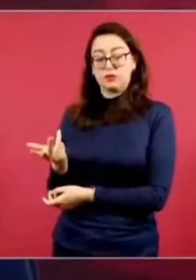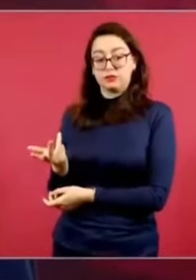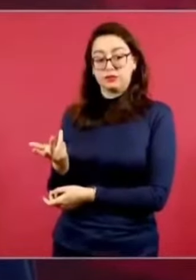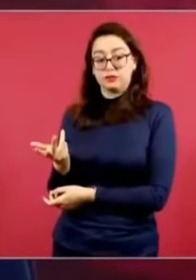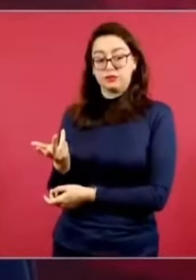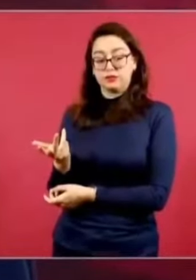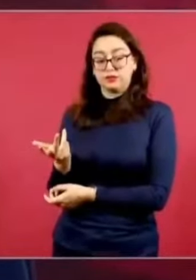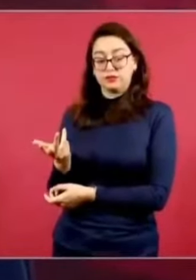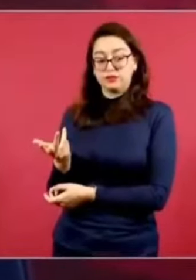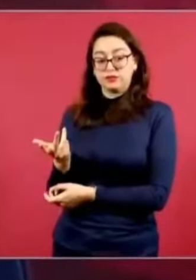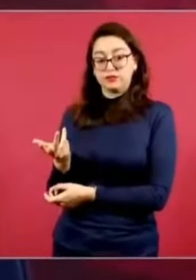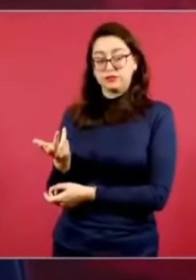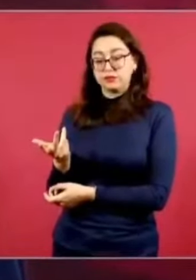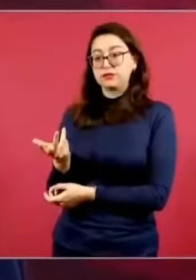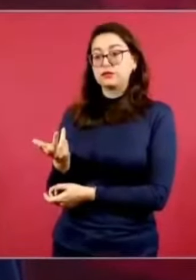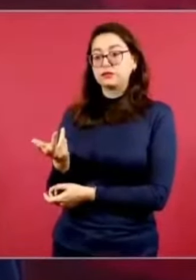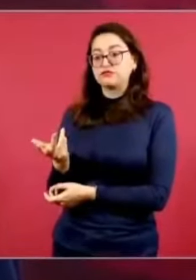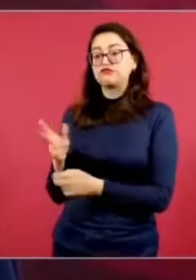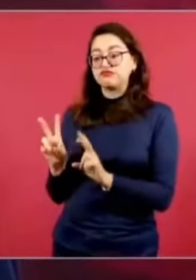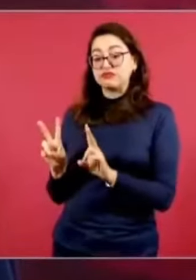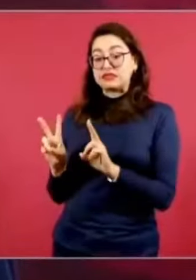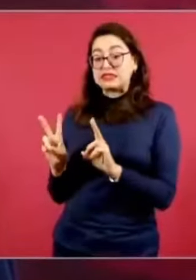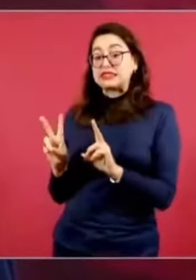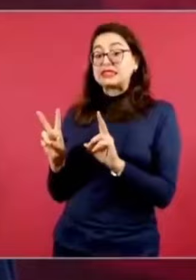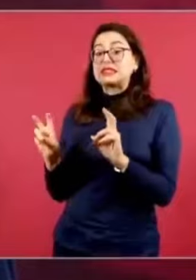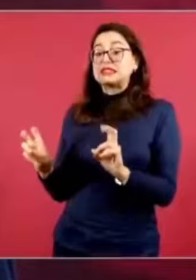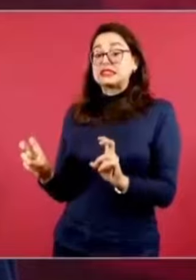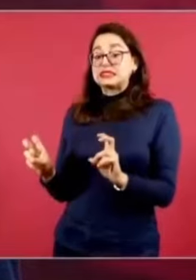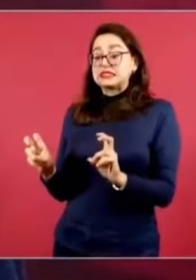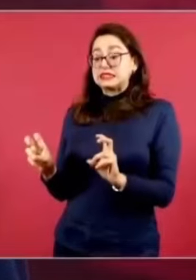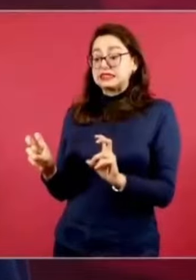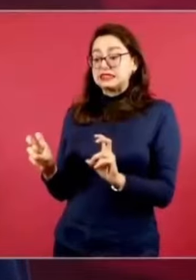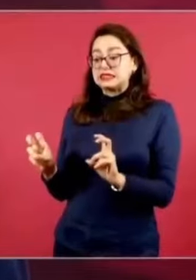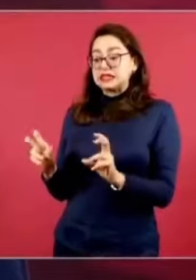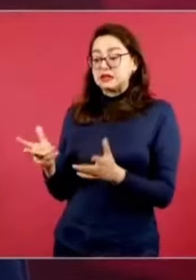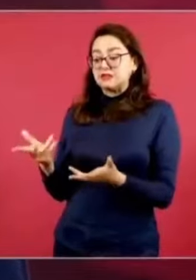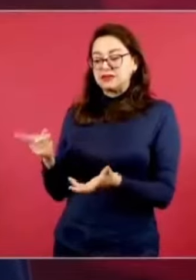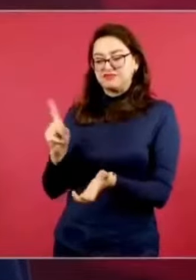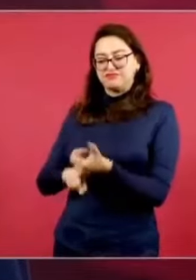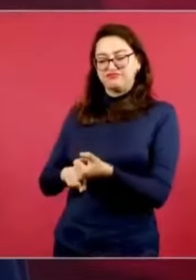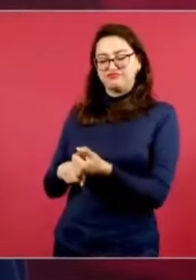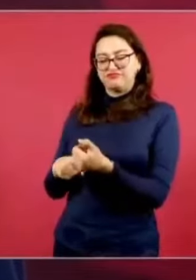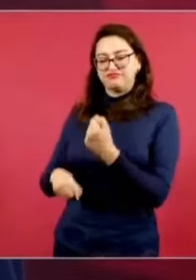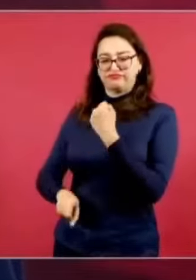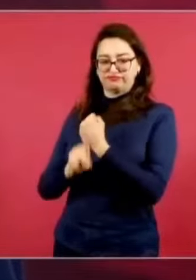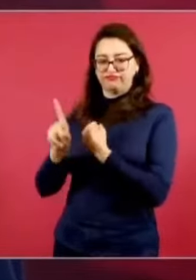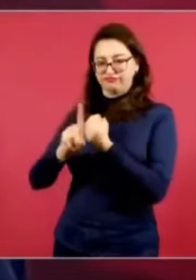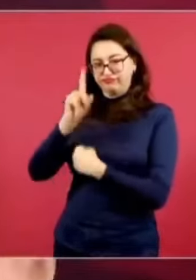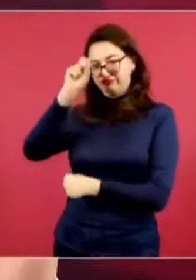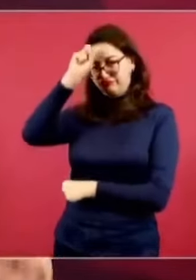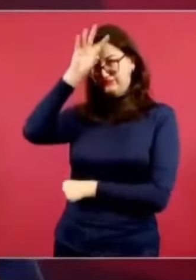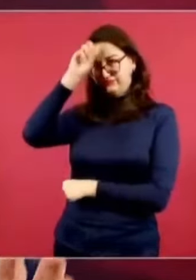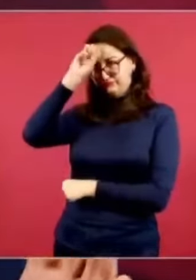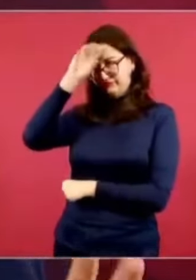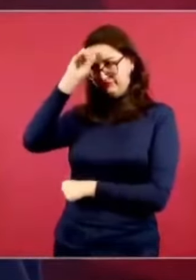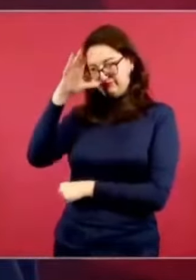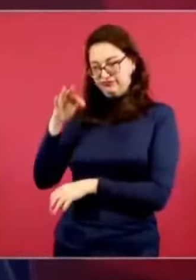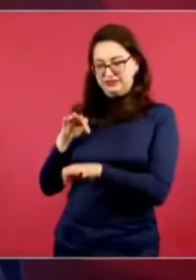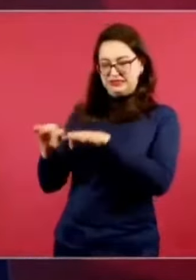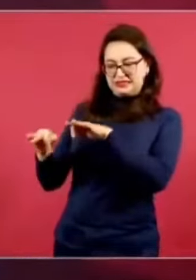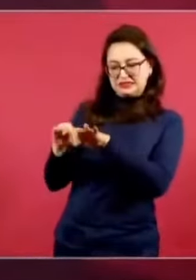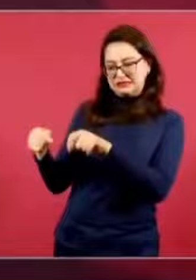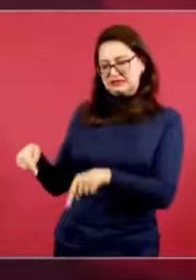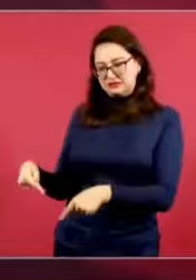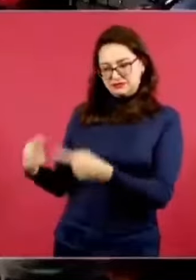Hay todavía el tema pendiente del conflicto laboral, pero yo espero que